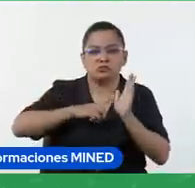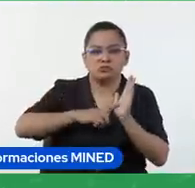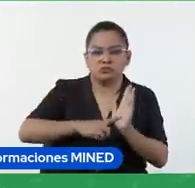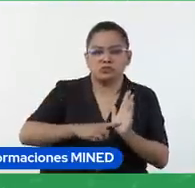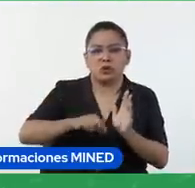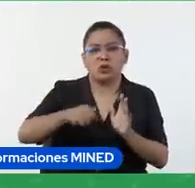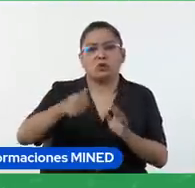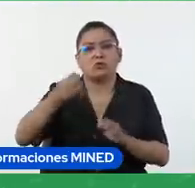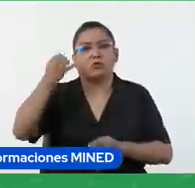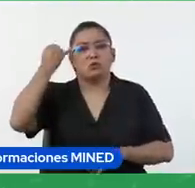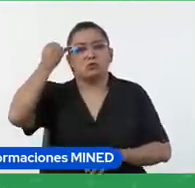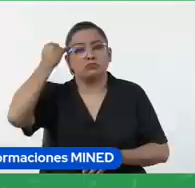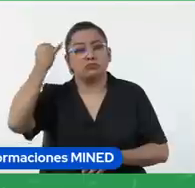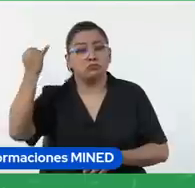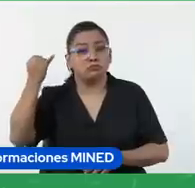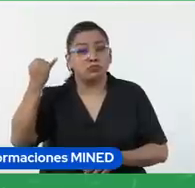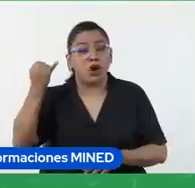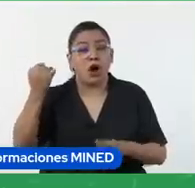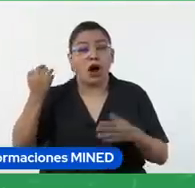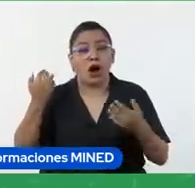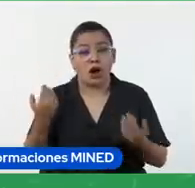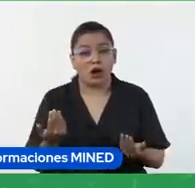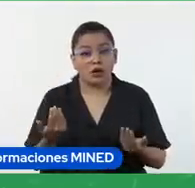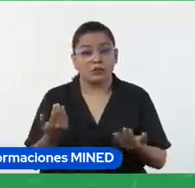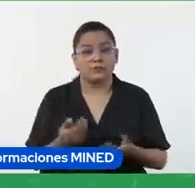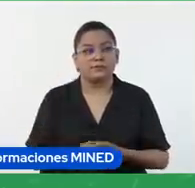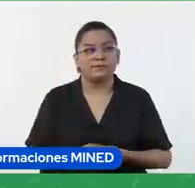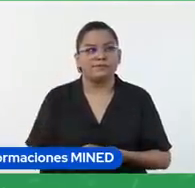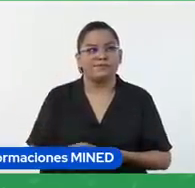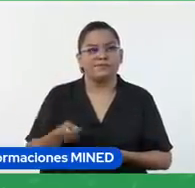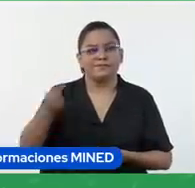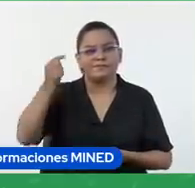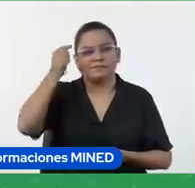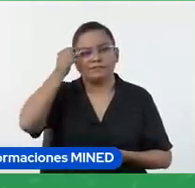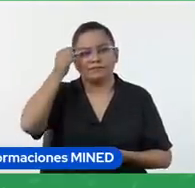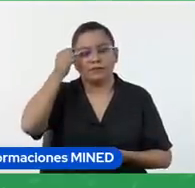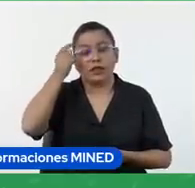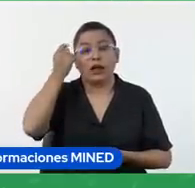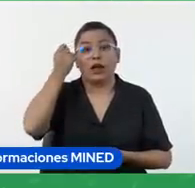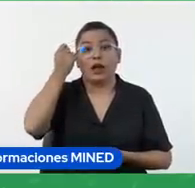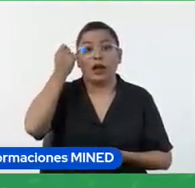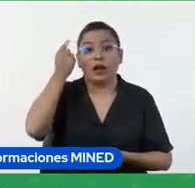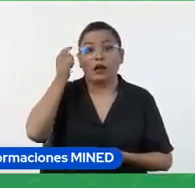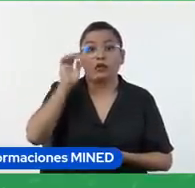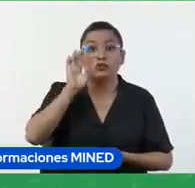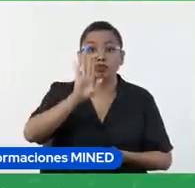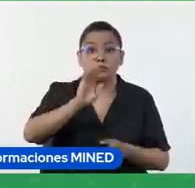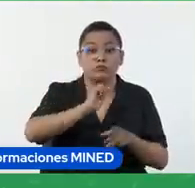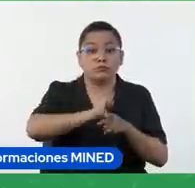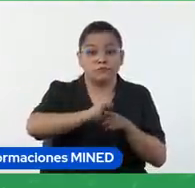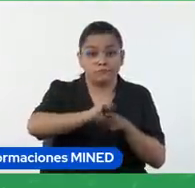ideas o puedan incluso reflexionar sobre su propia práctica